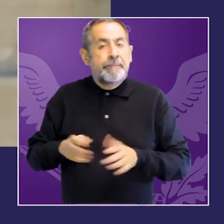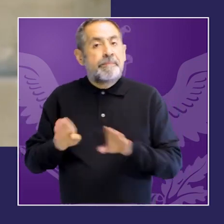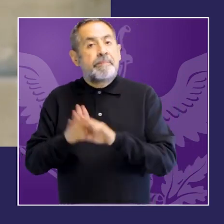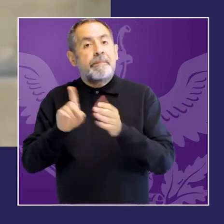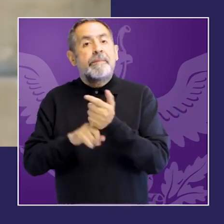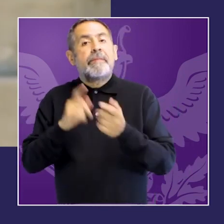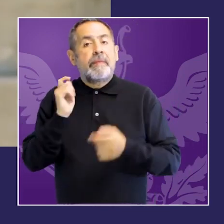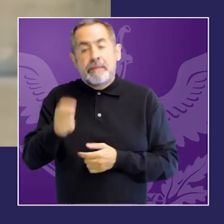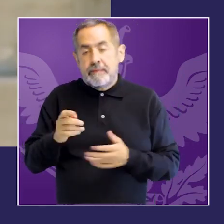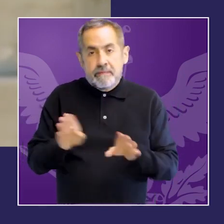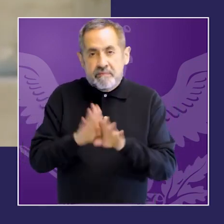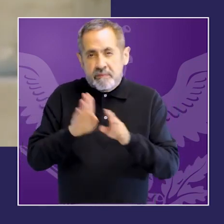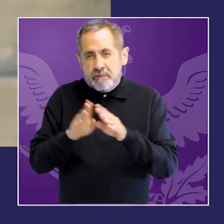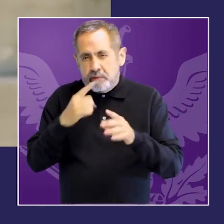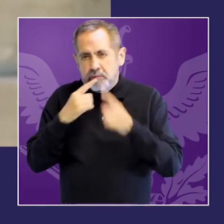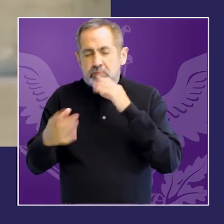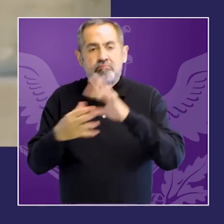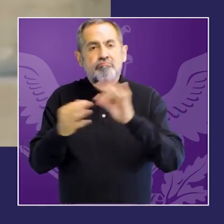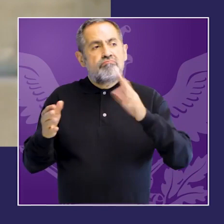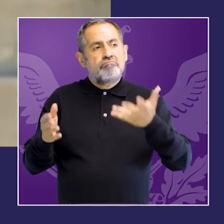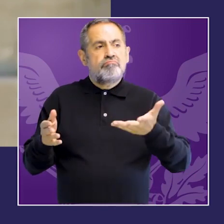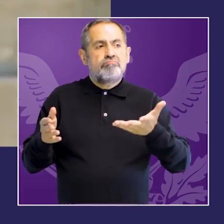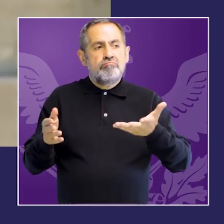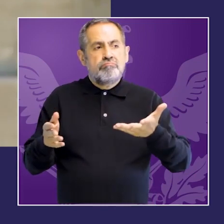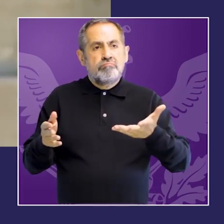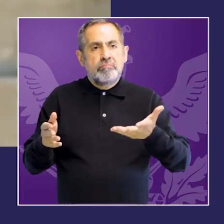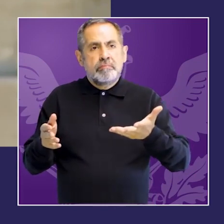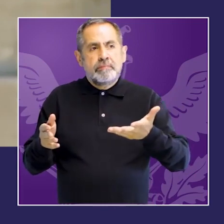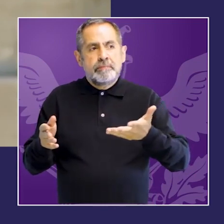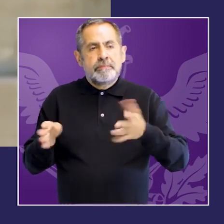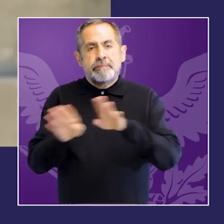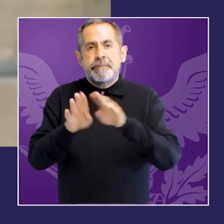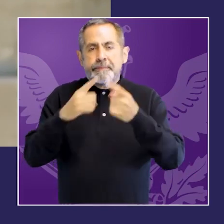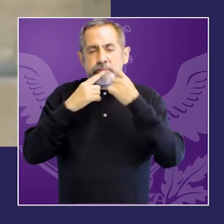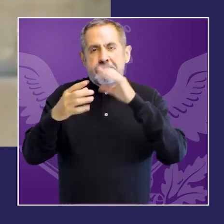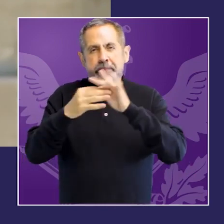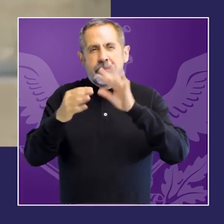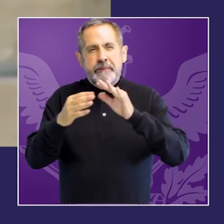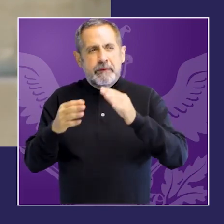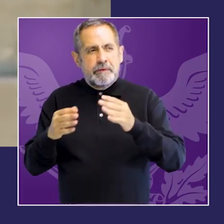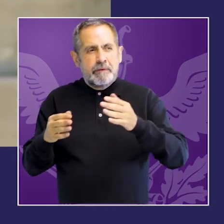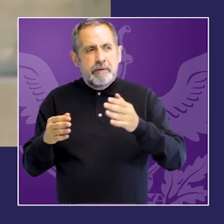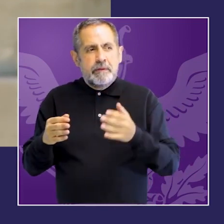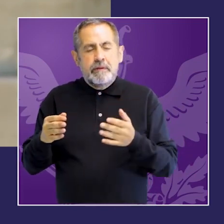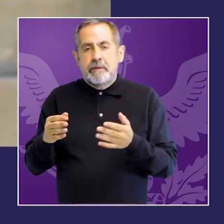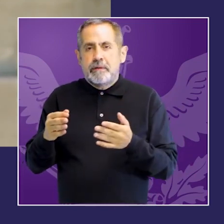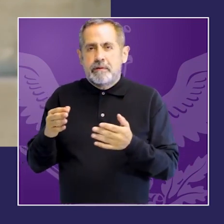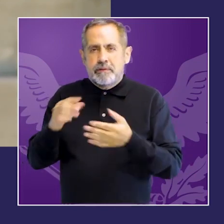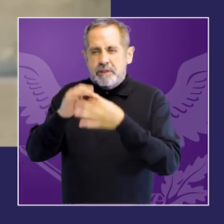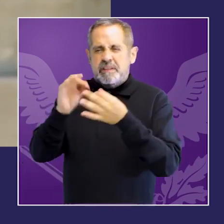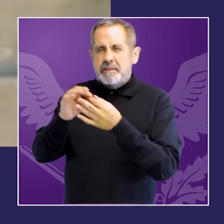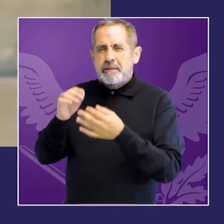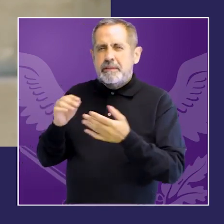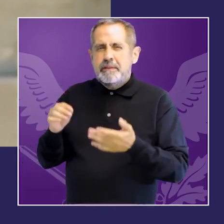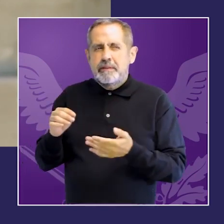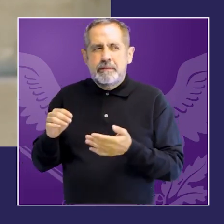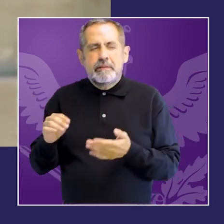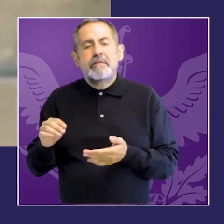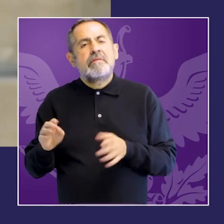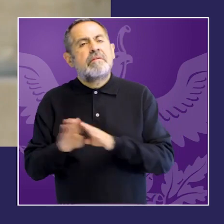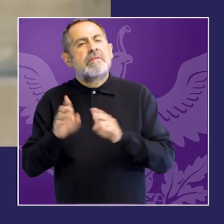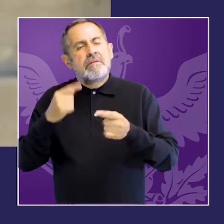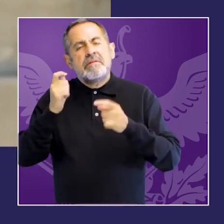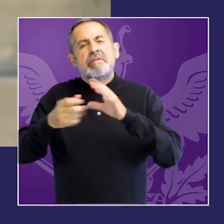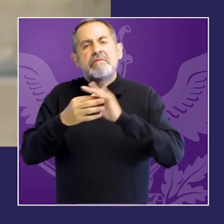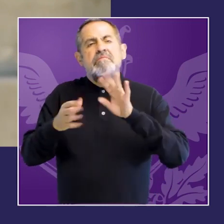Palsilito Ledo, una académica feminista, dice que la tipificación de estas figuras constituye la manifestación, en el